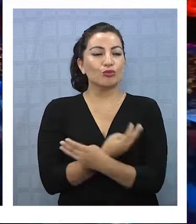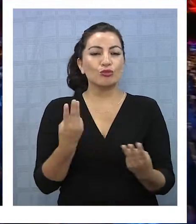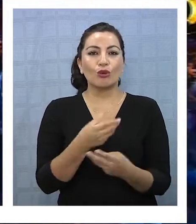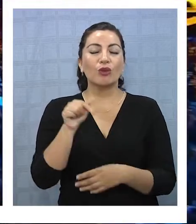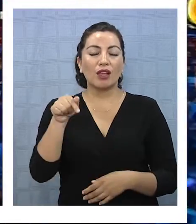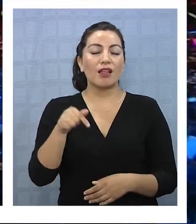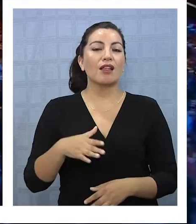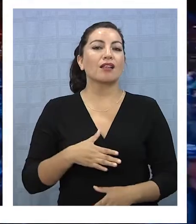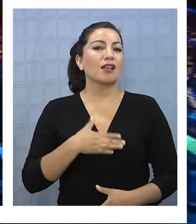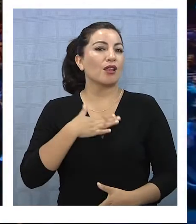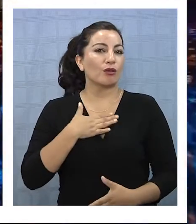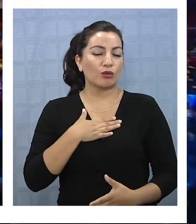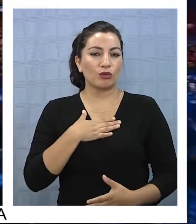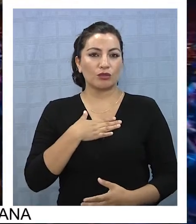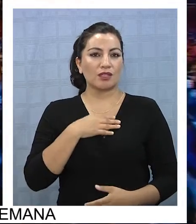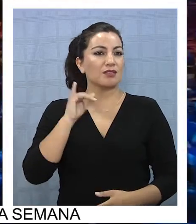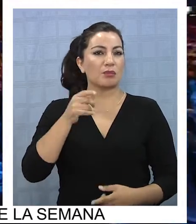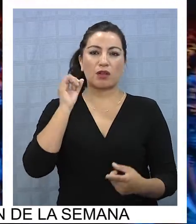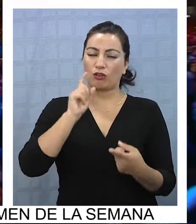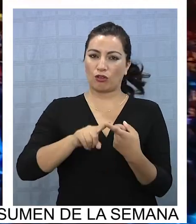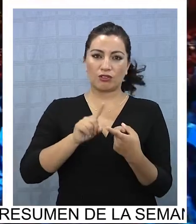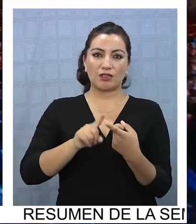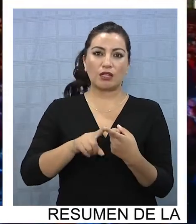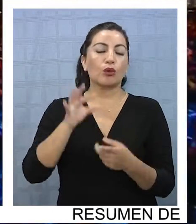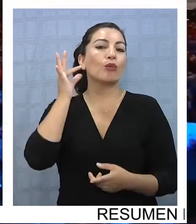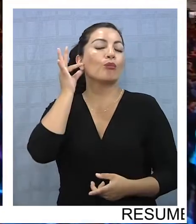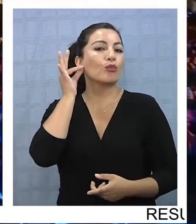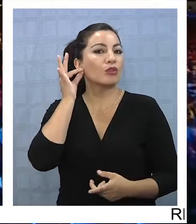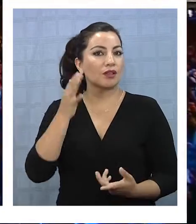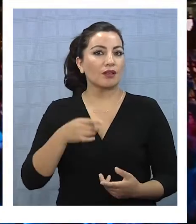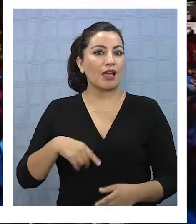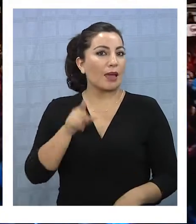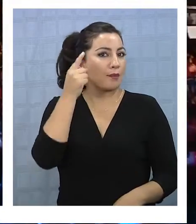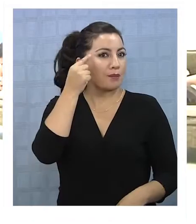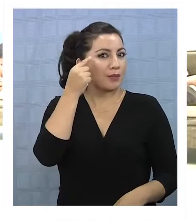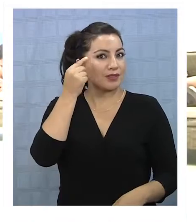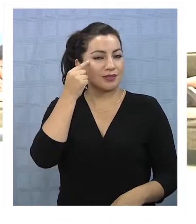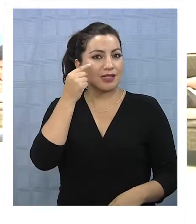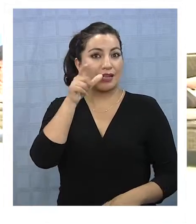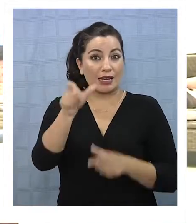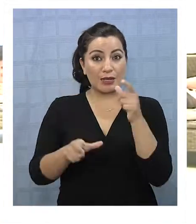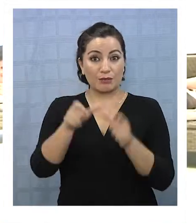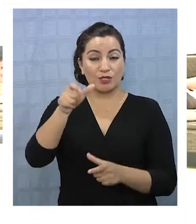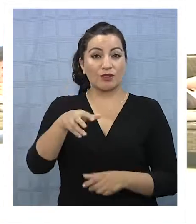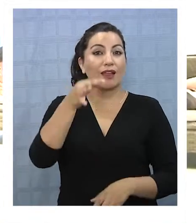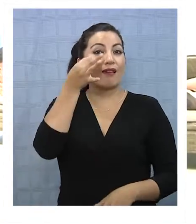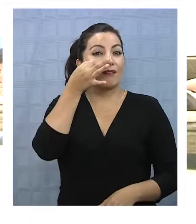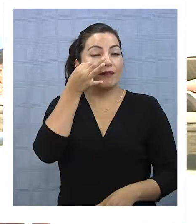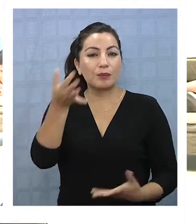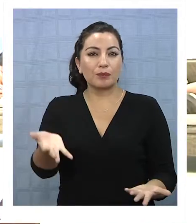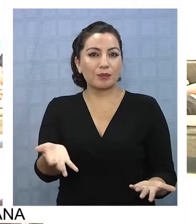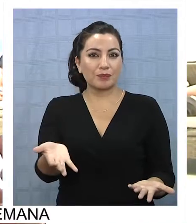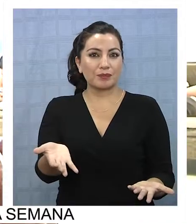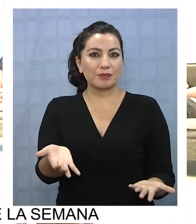super en contacto con el público, ¿no es cierto? Sobre todo con las señoras. Hay que pensar que quienes ven la tele hoy, la tele abierta,